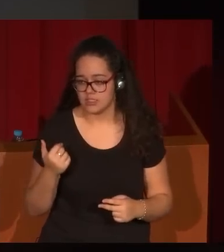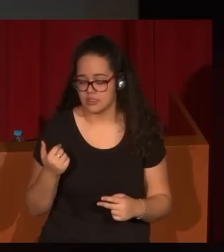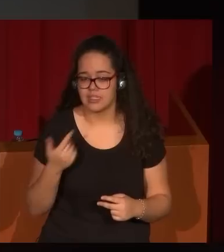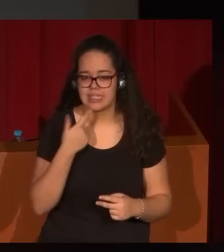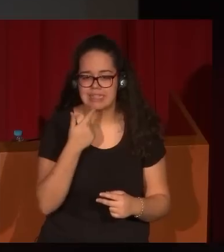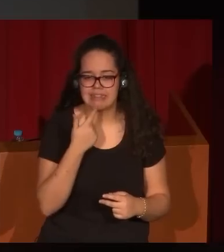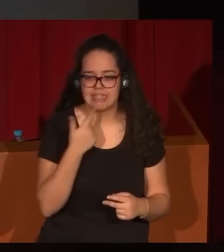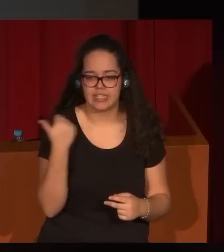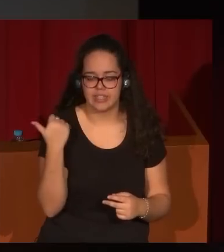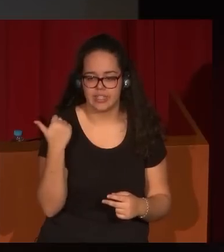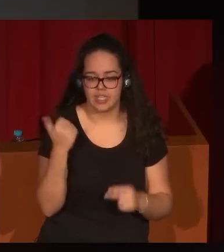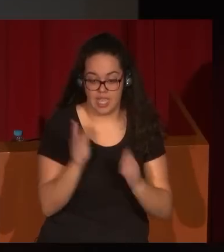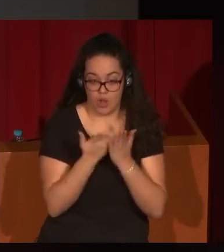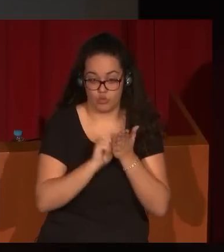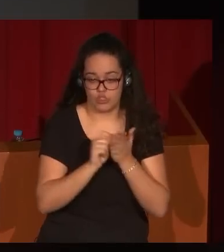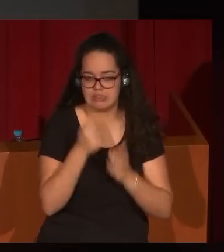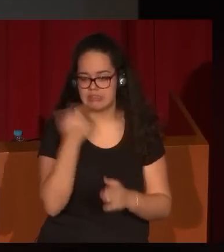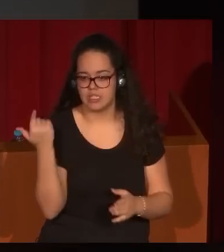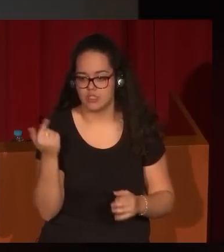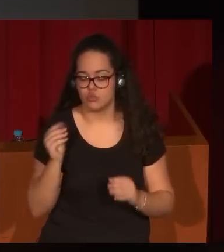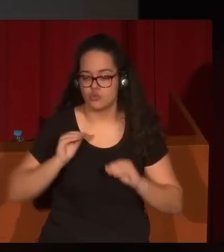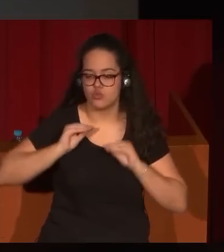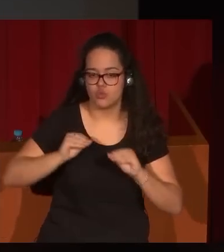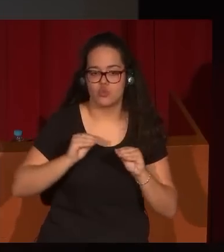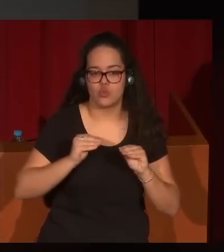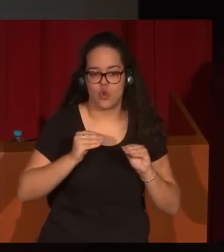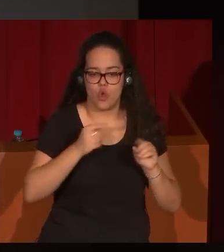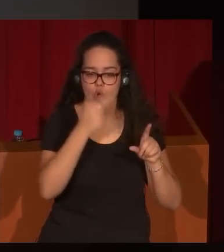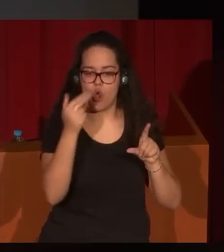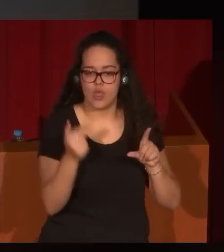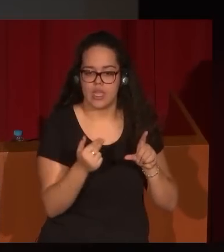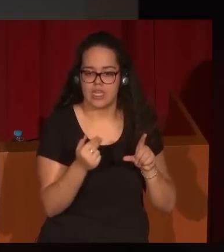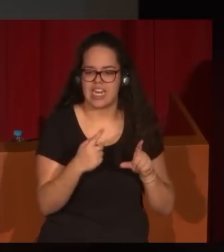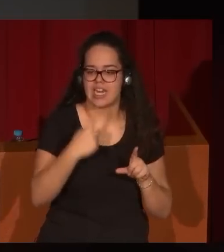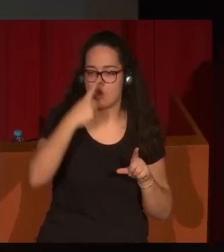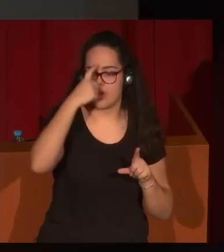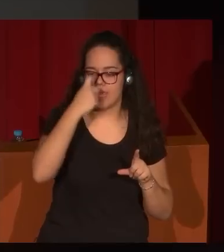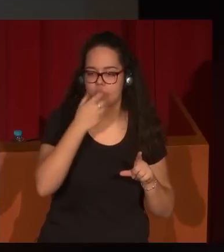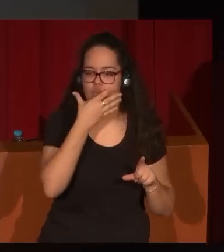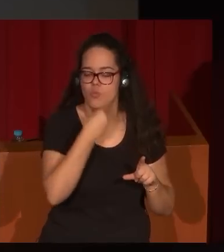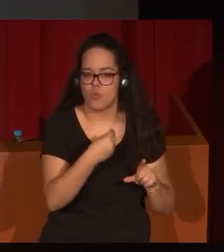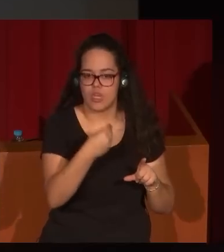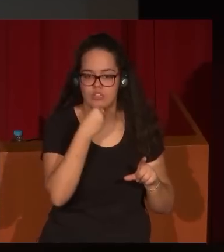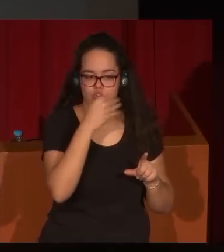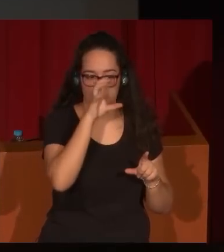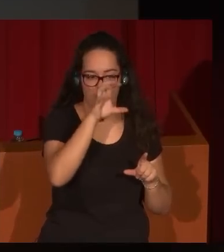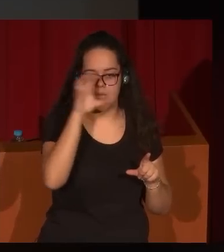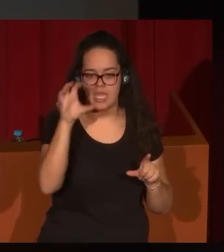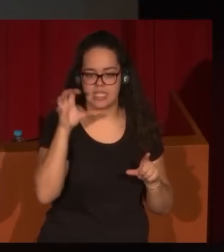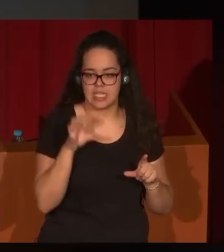dice Osorio y Bernal, es que de sus obras, las que recordamos son unos bonitos países que presentó en